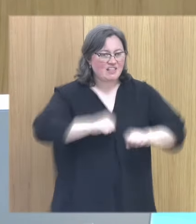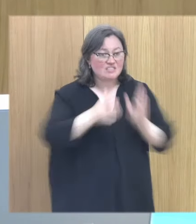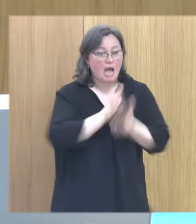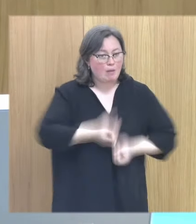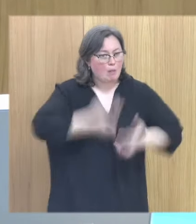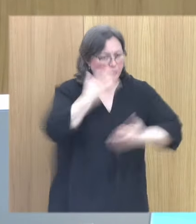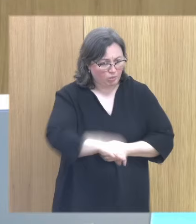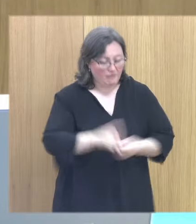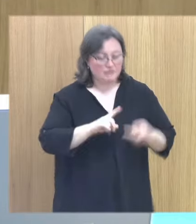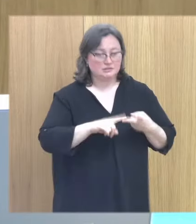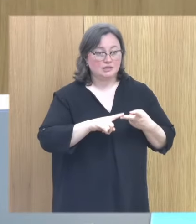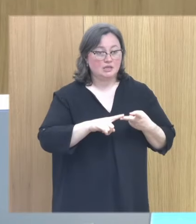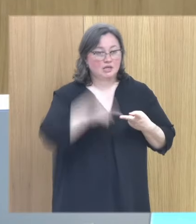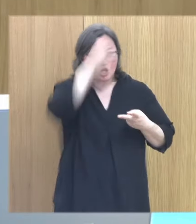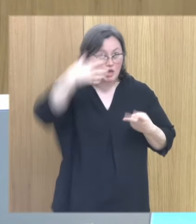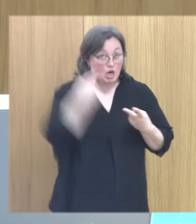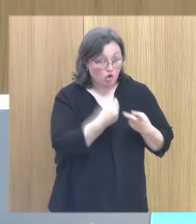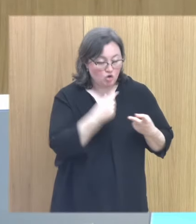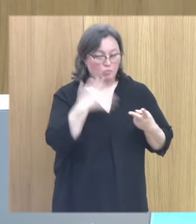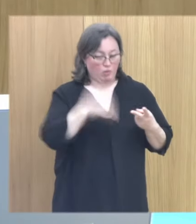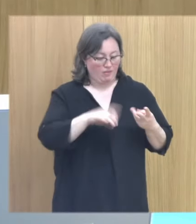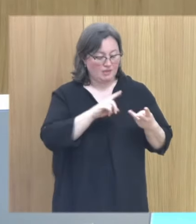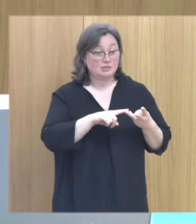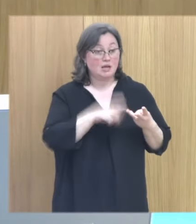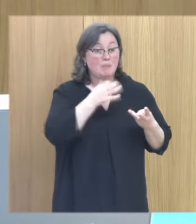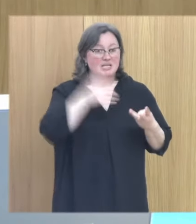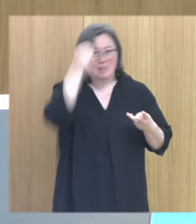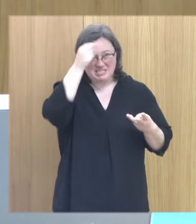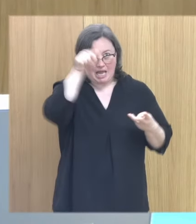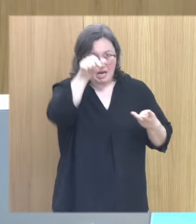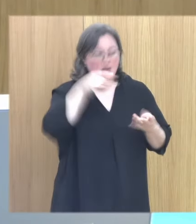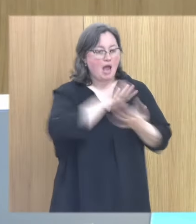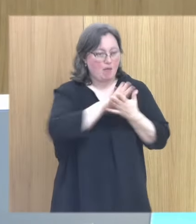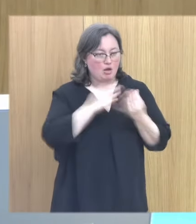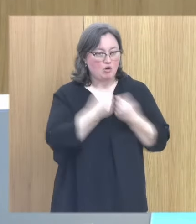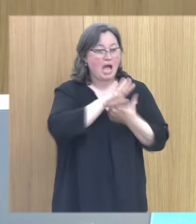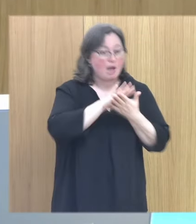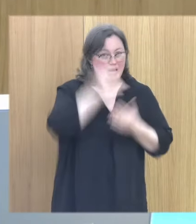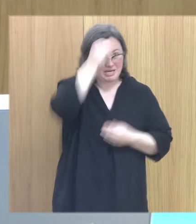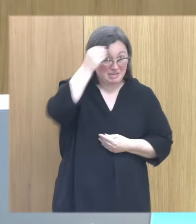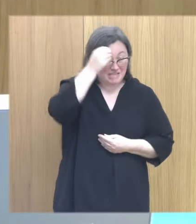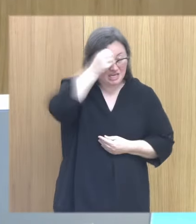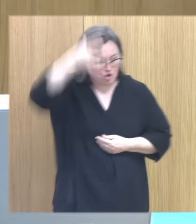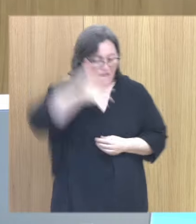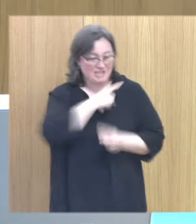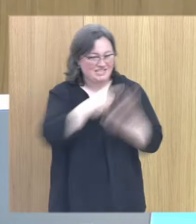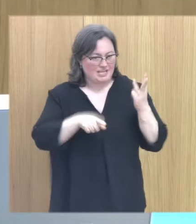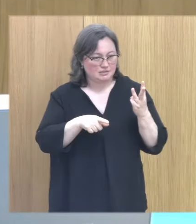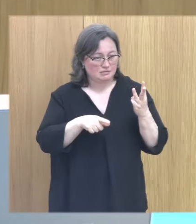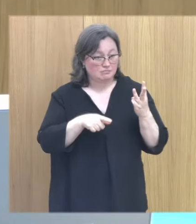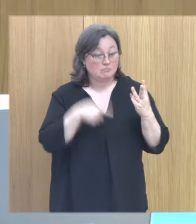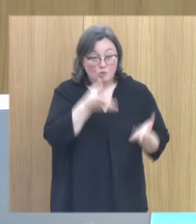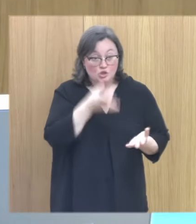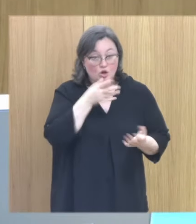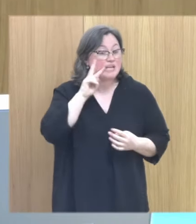de ello soñar con ello y pensar en ello pensar en ello hablar de ello y soñar con ello entonces